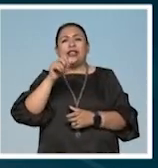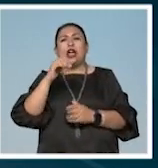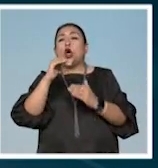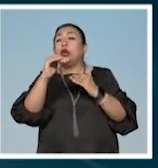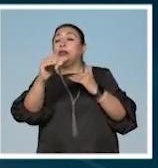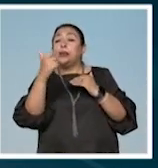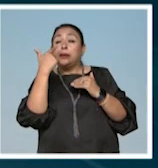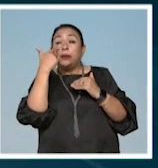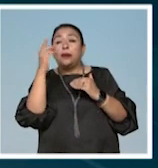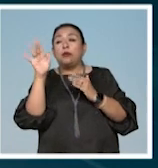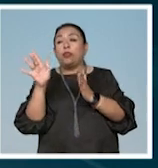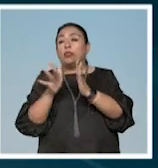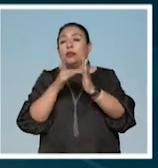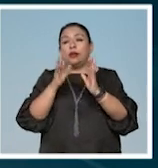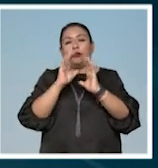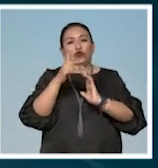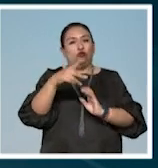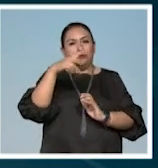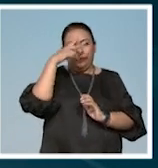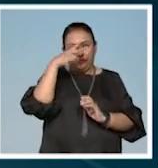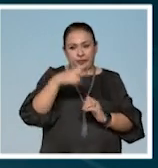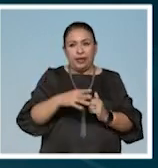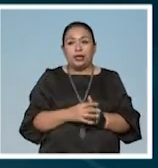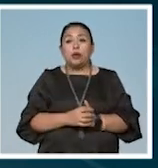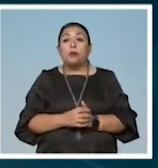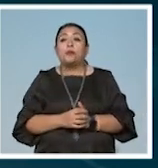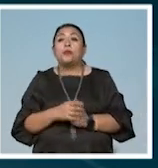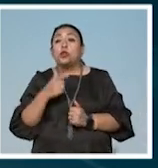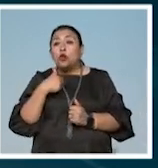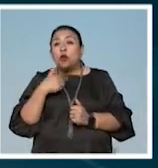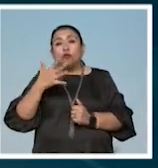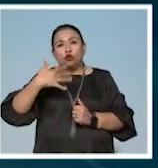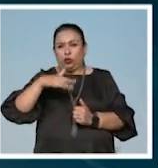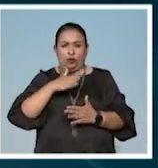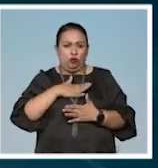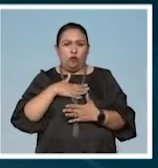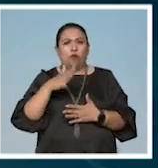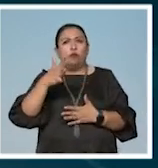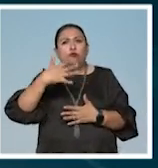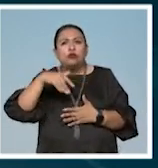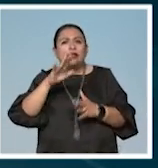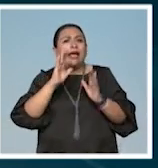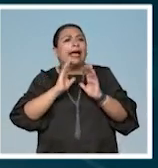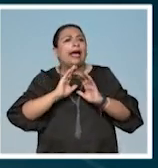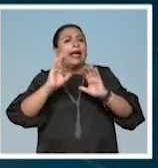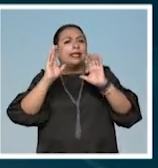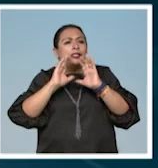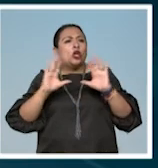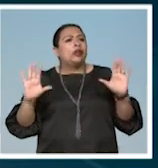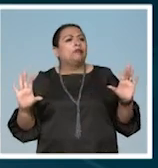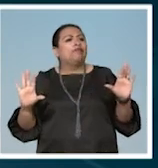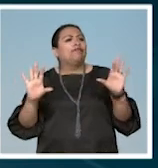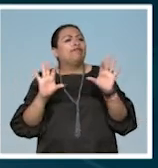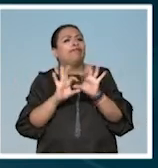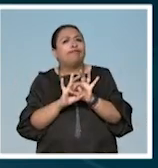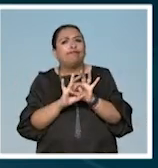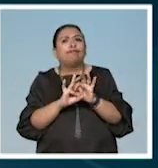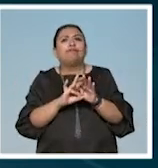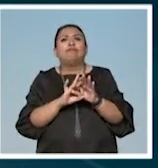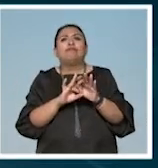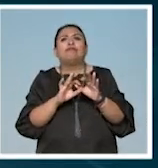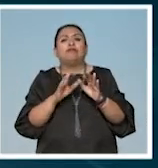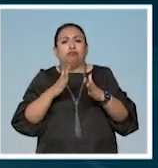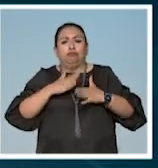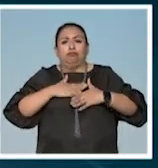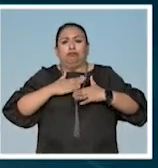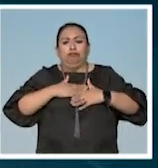cual retoma canciones mexicanas. Me puse a buscar yo canciones que tuvieran más que ver